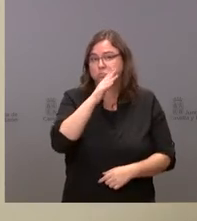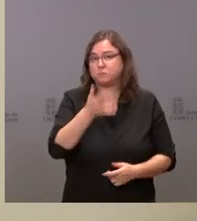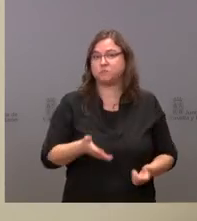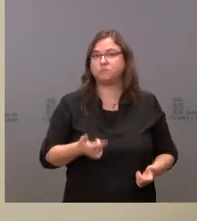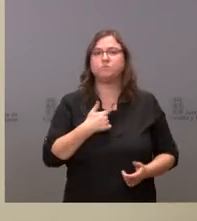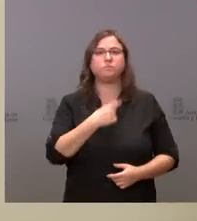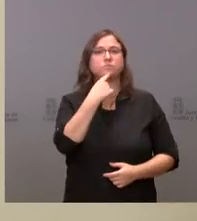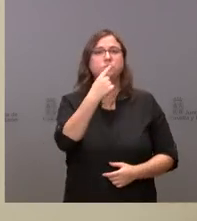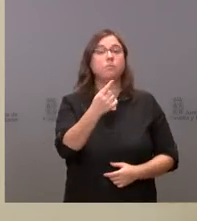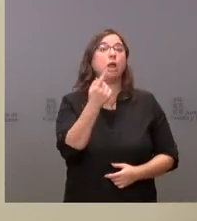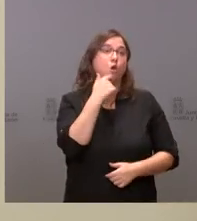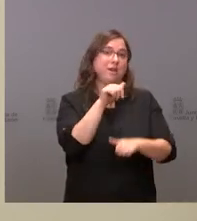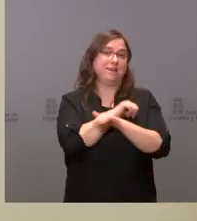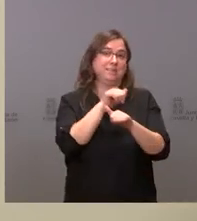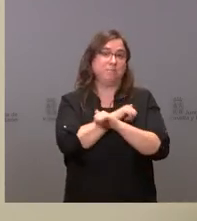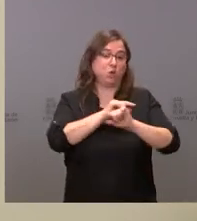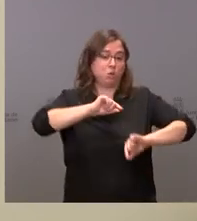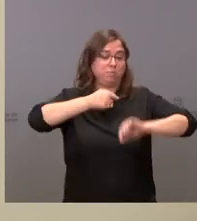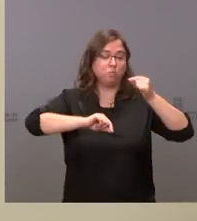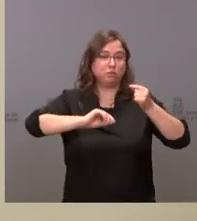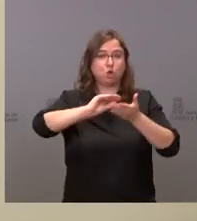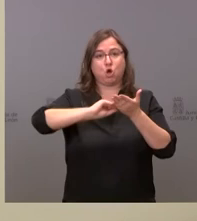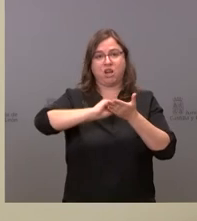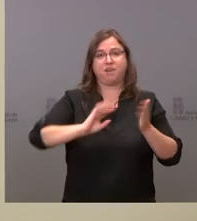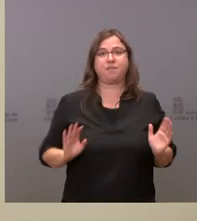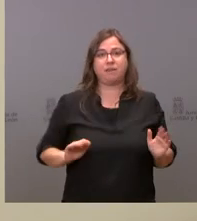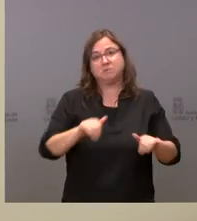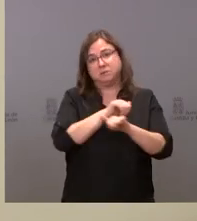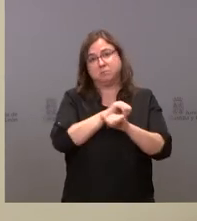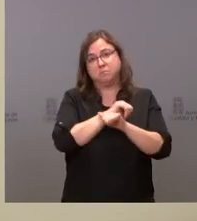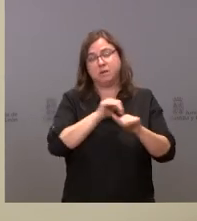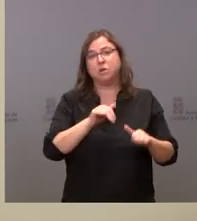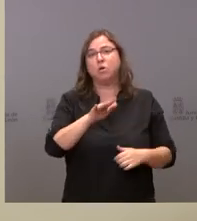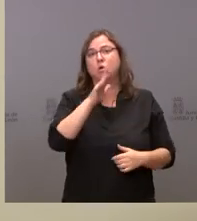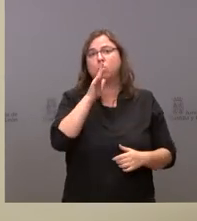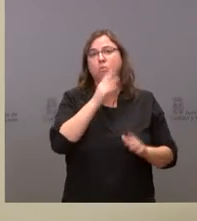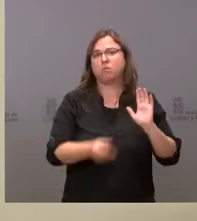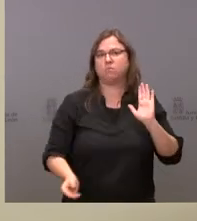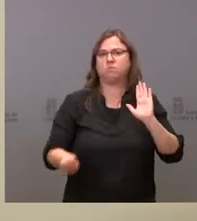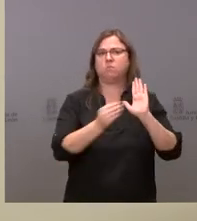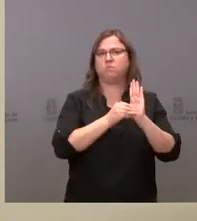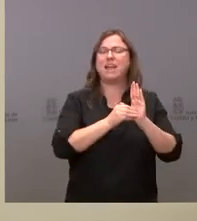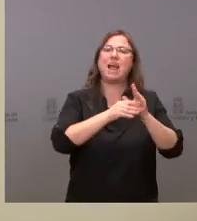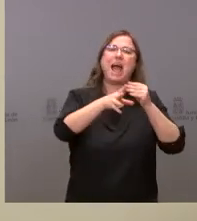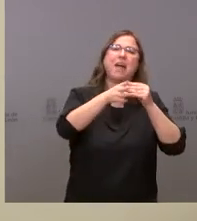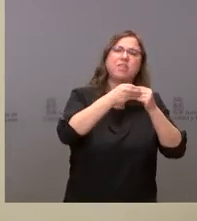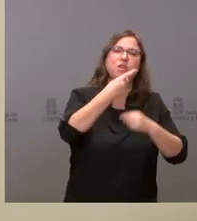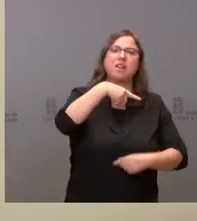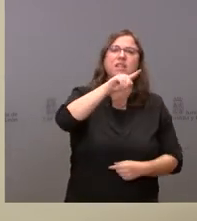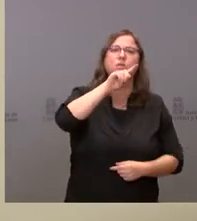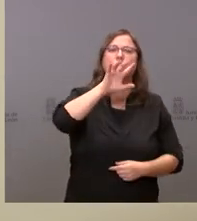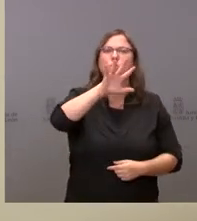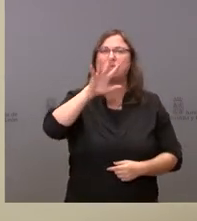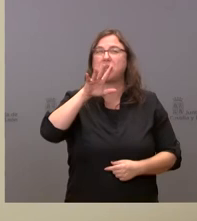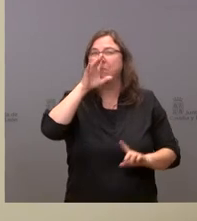de decir espero se corrijan los presupuestos porque lo que ha metido como disposición adicional 155 si